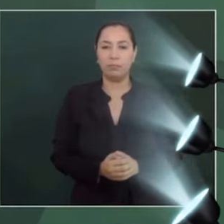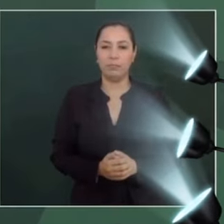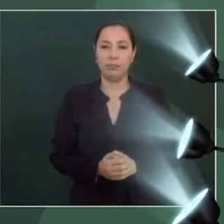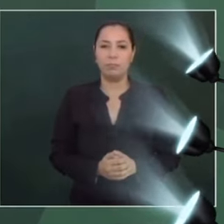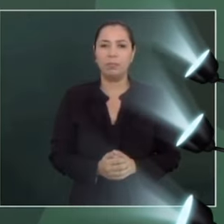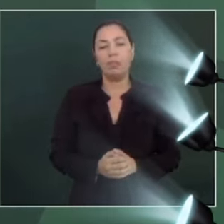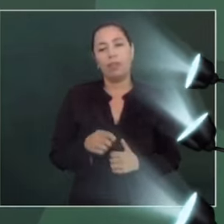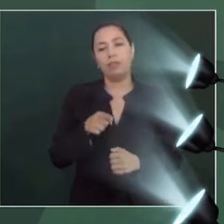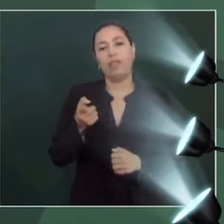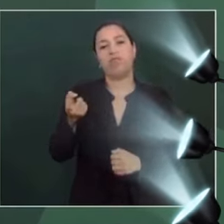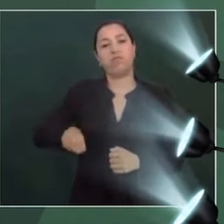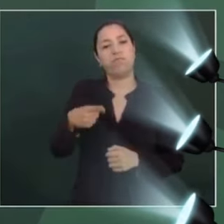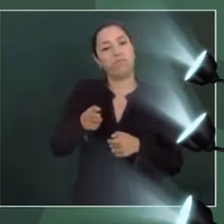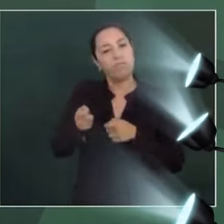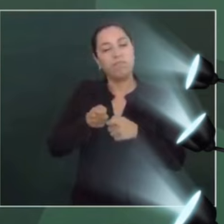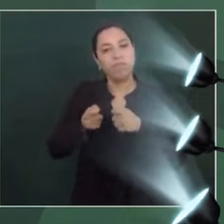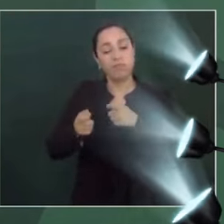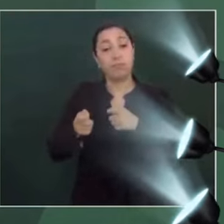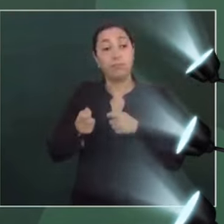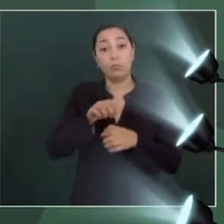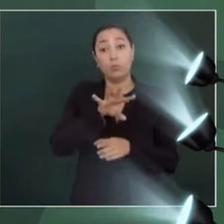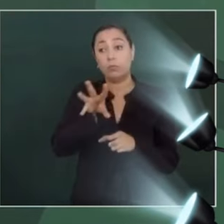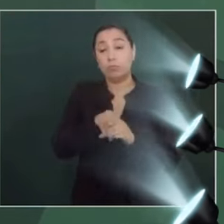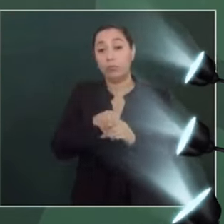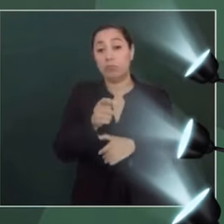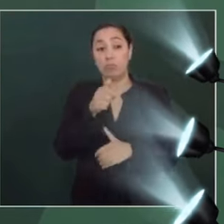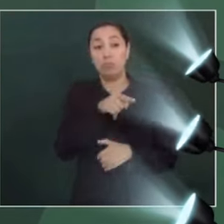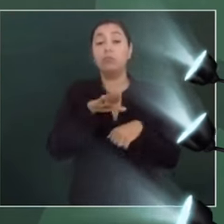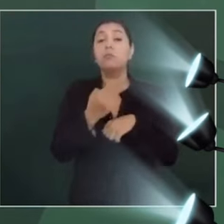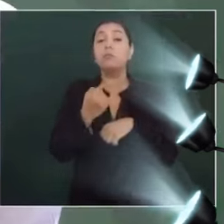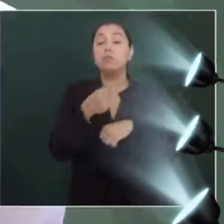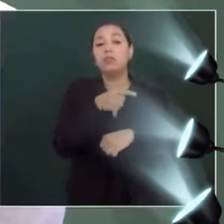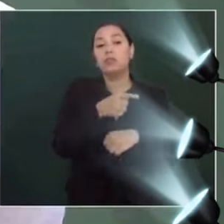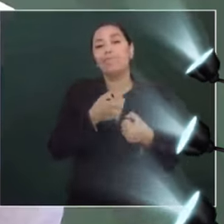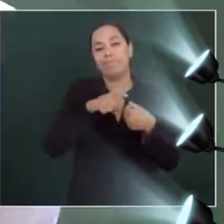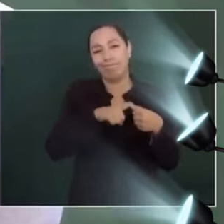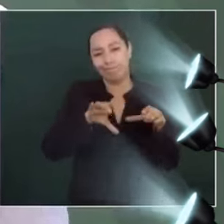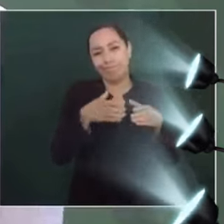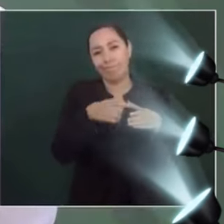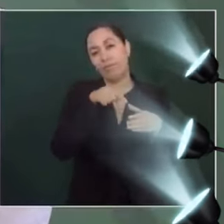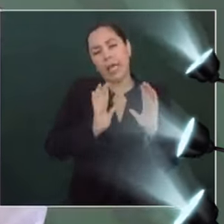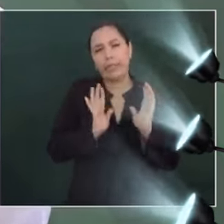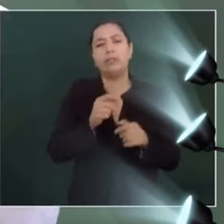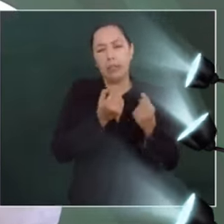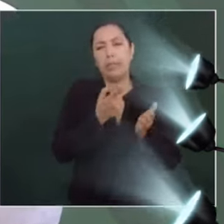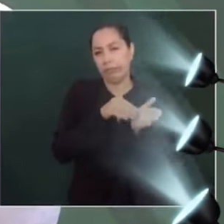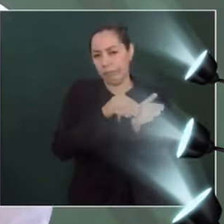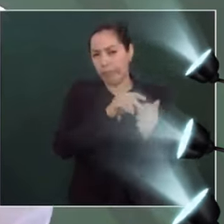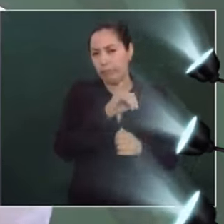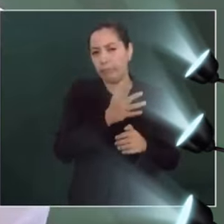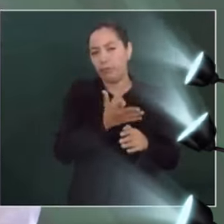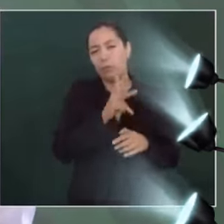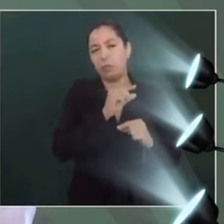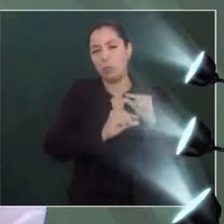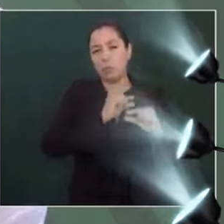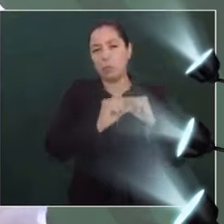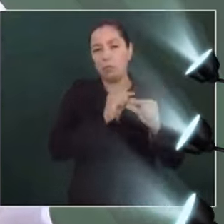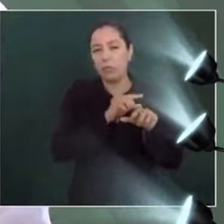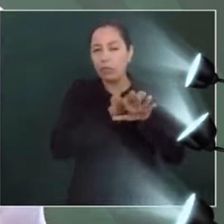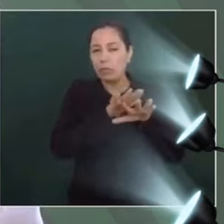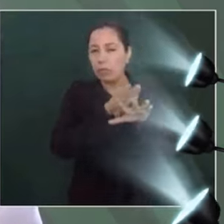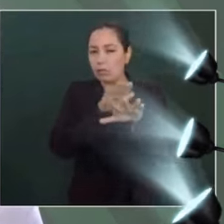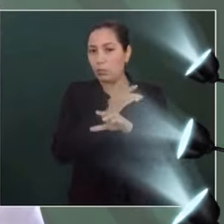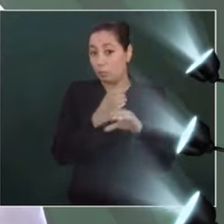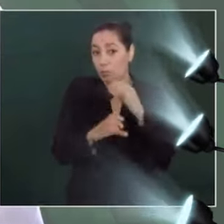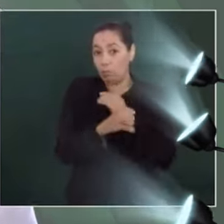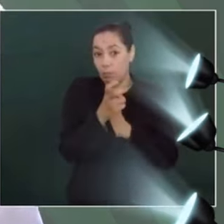No, dominaban por completo, porque formaban parte, y siguen todavía, nada más que ya poco a poco han ido cambiando las